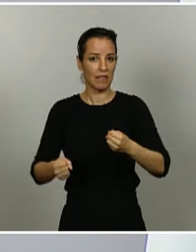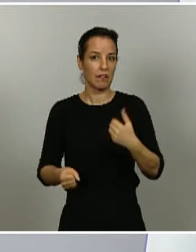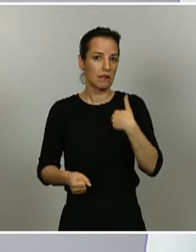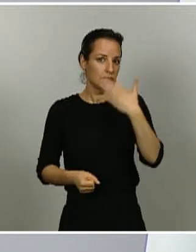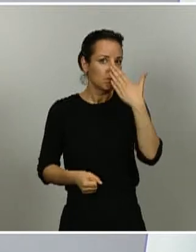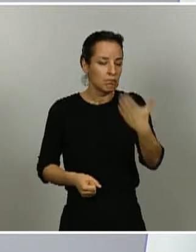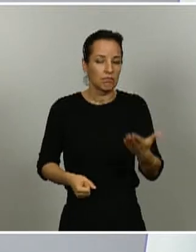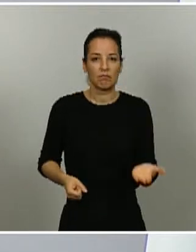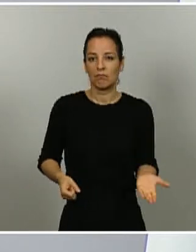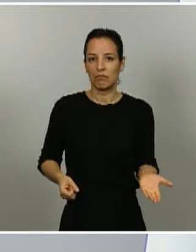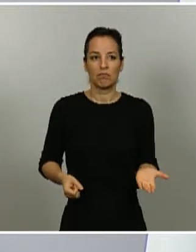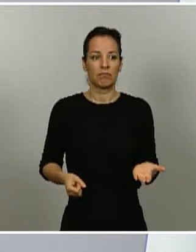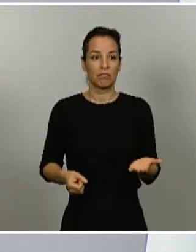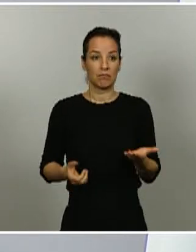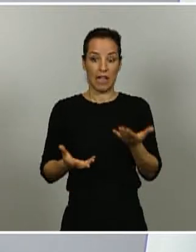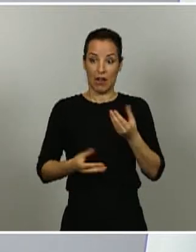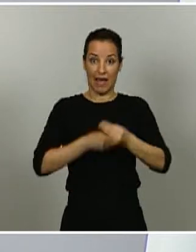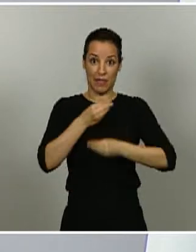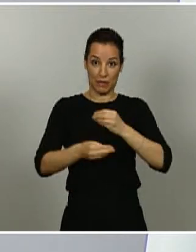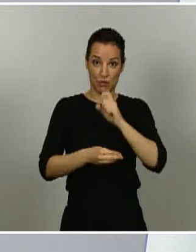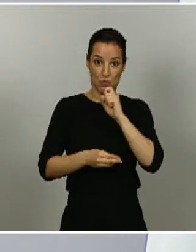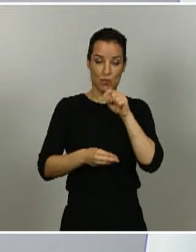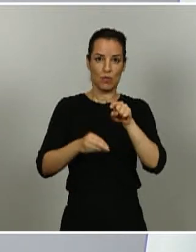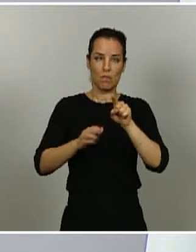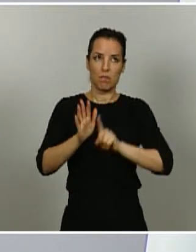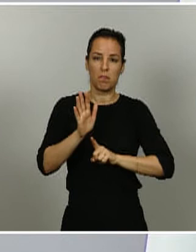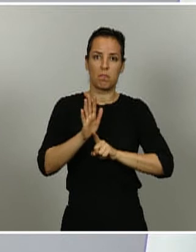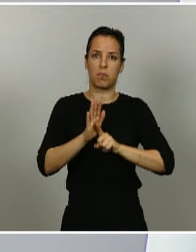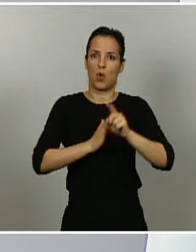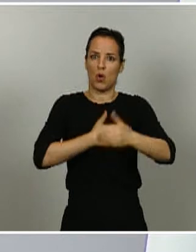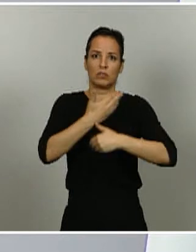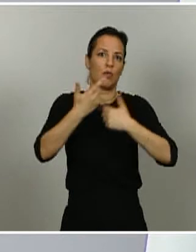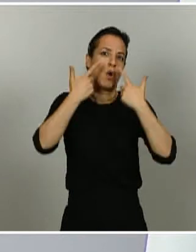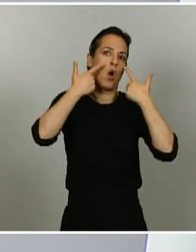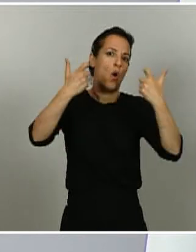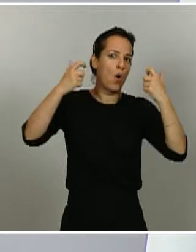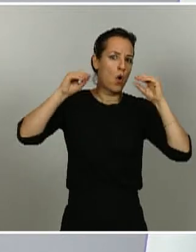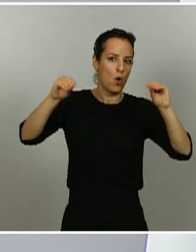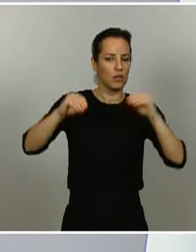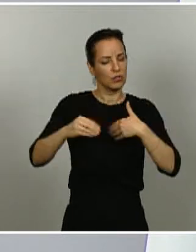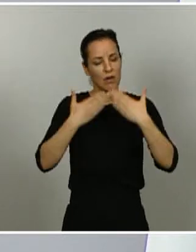que el progreso que se está haciendo en este terreno es un progreso muy notable que yo quiero agradecer aquí una vez más.